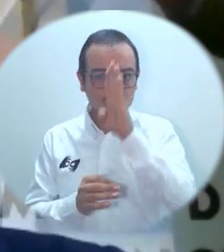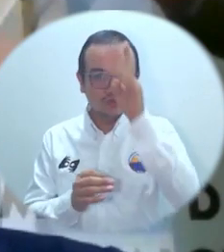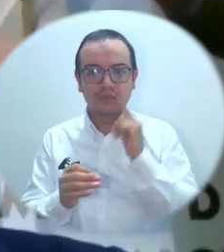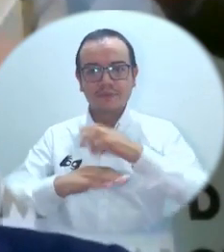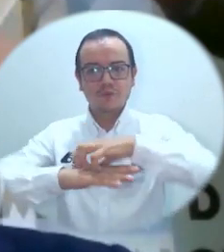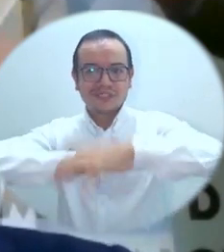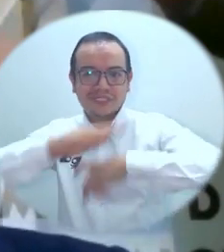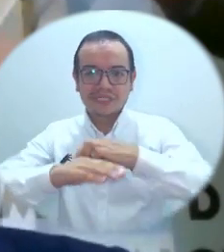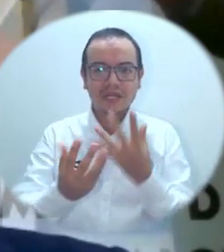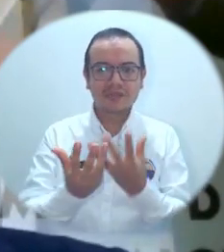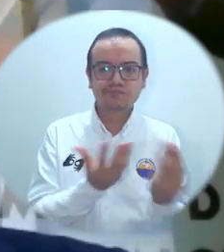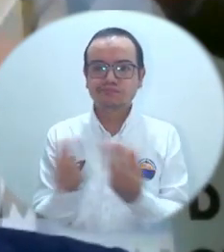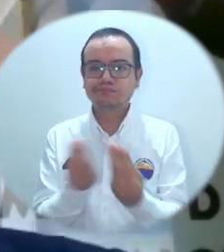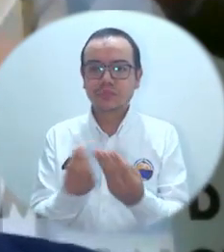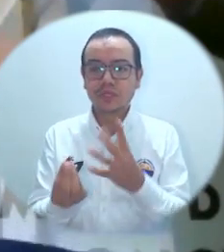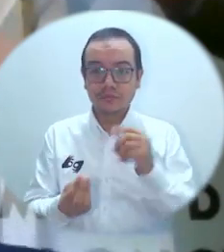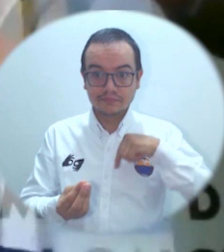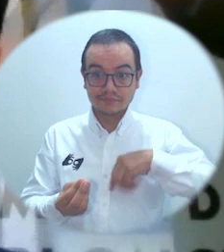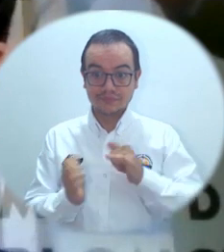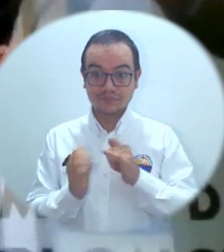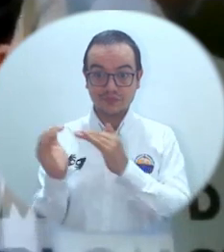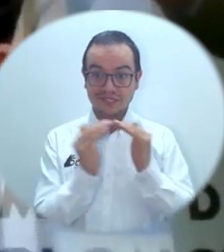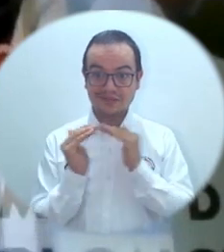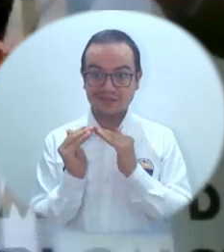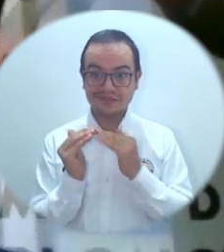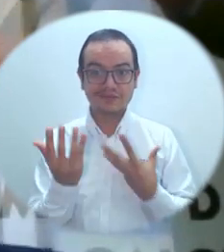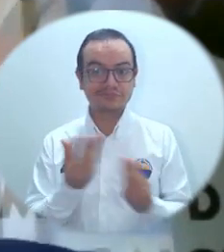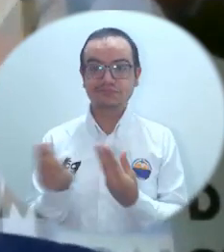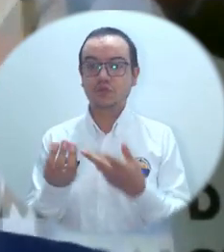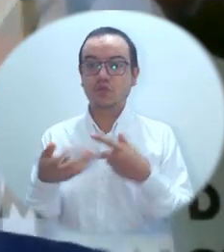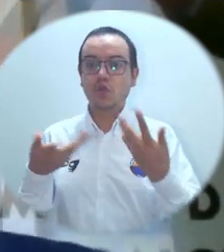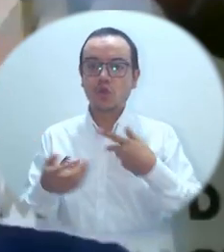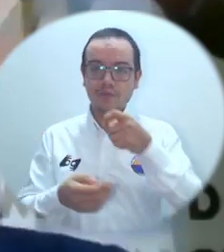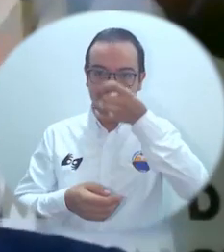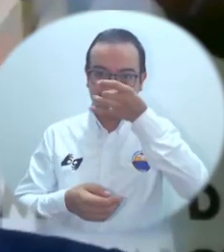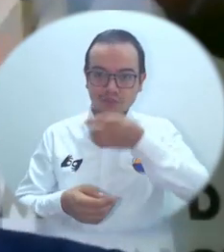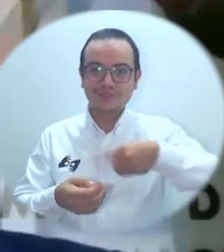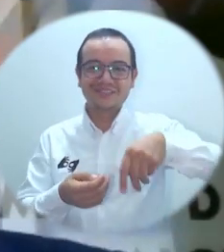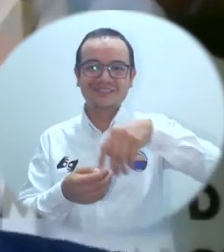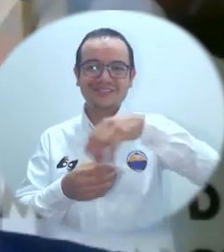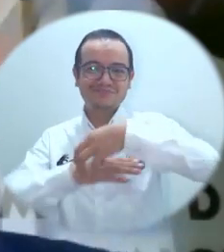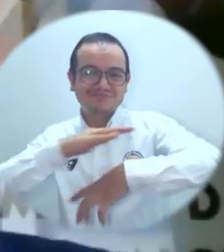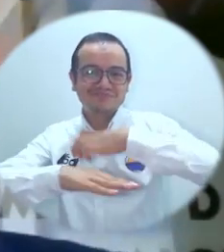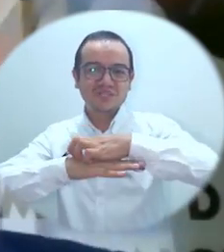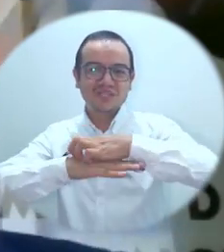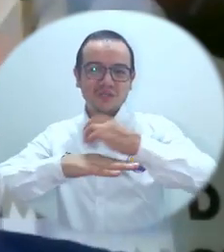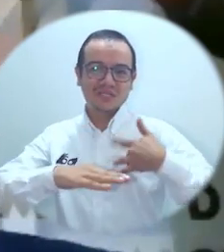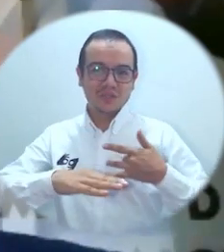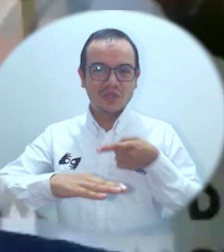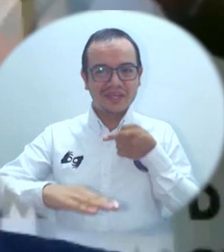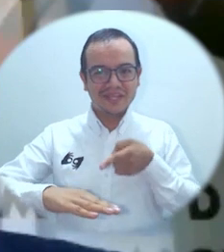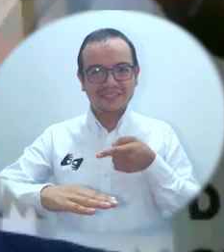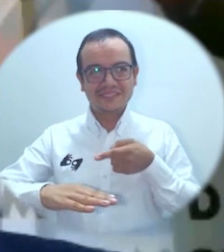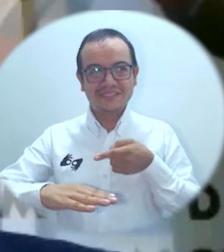desde la fuente. Y yo creo que esto es un proceso exponencial en el cual